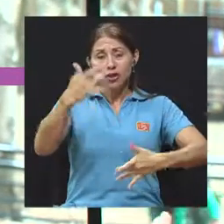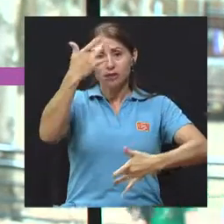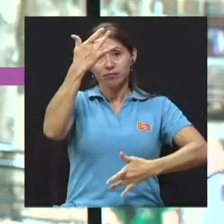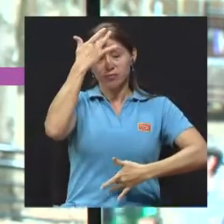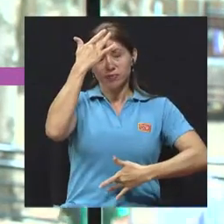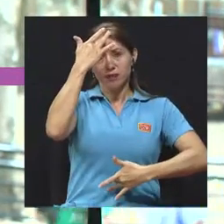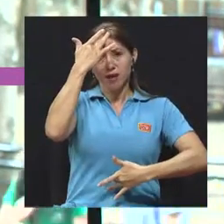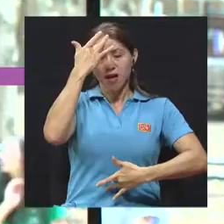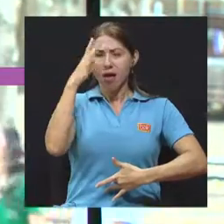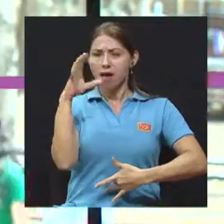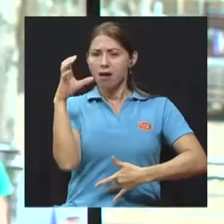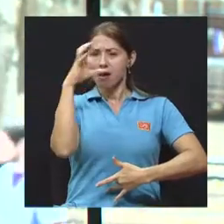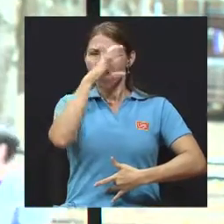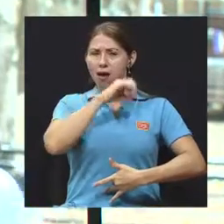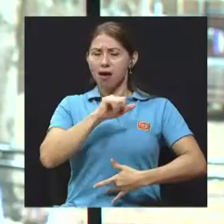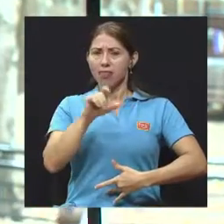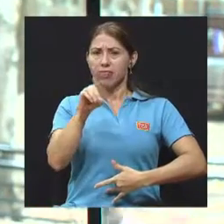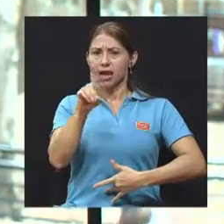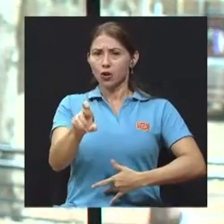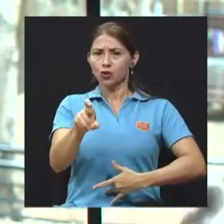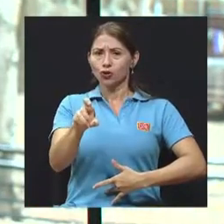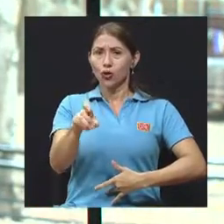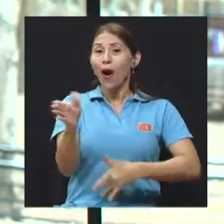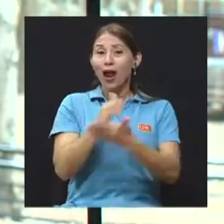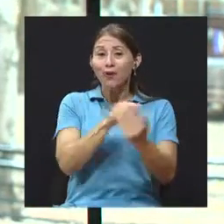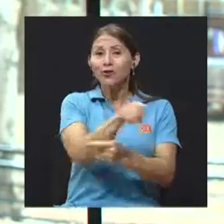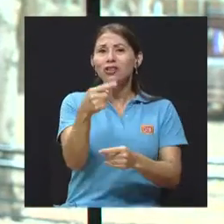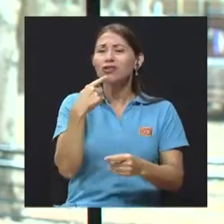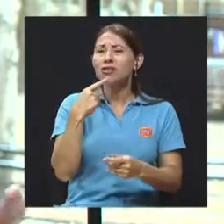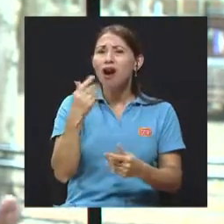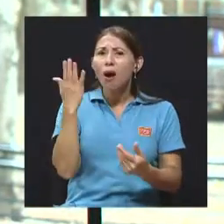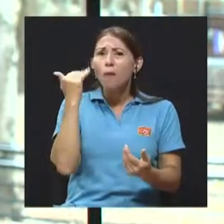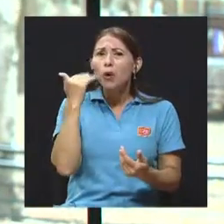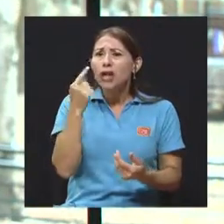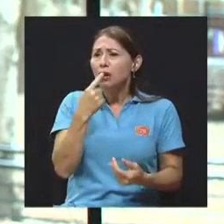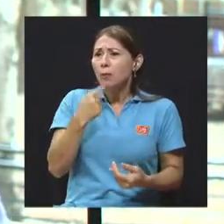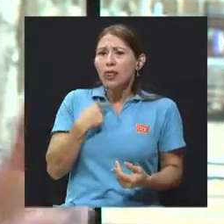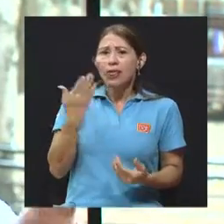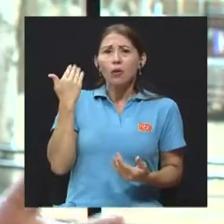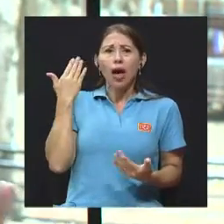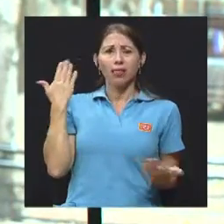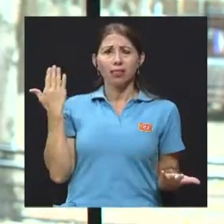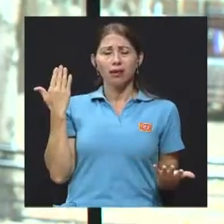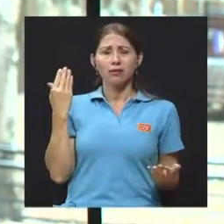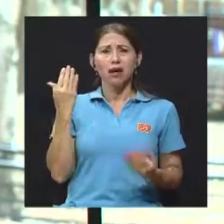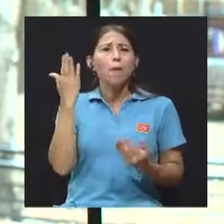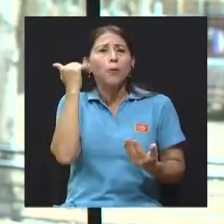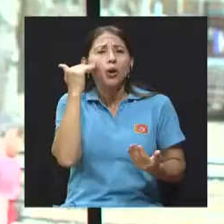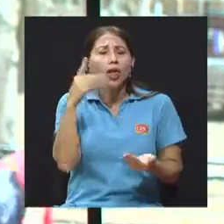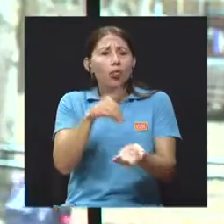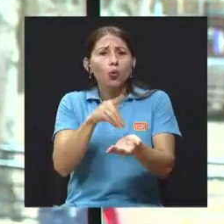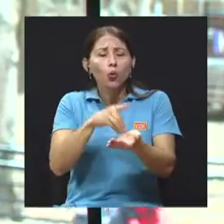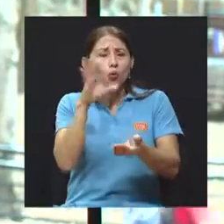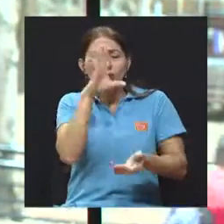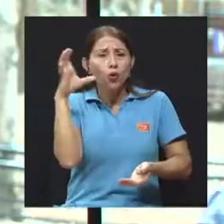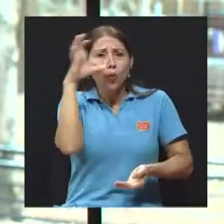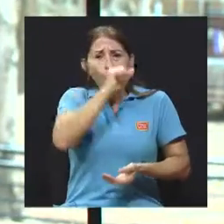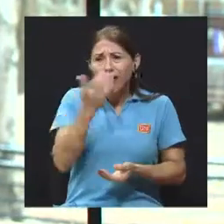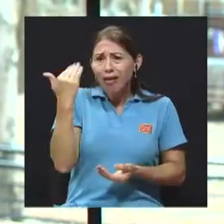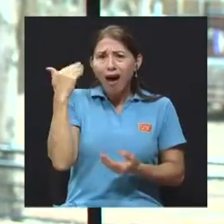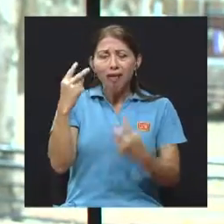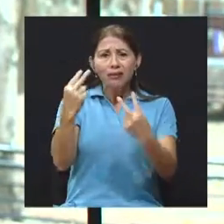diagnóstico algunos incluso dicen, pero ¿por qué no me lo dijeron antes? ¿Cómo no lo sospechó algún médico general o algún otro doctor? Y no es tan sencillo. En realidad,